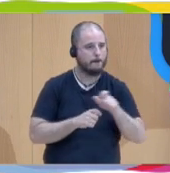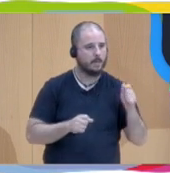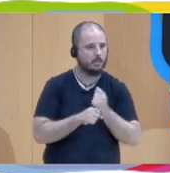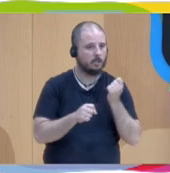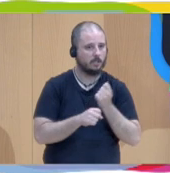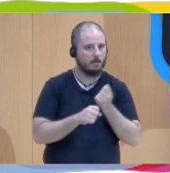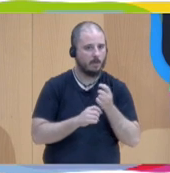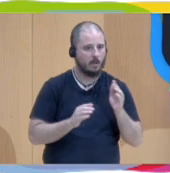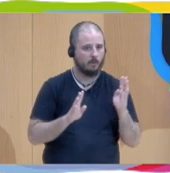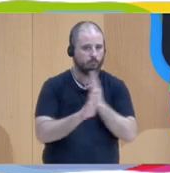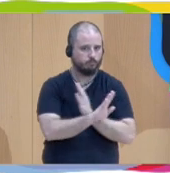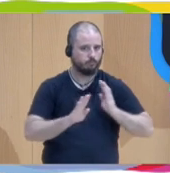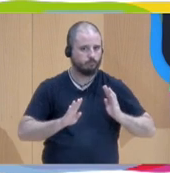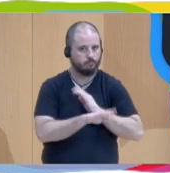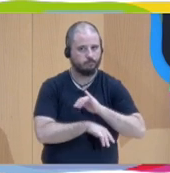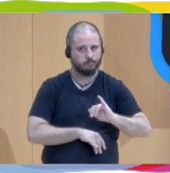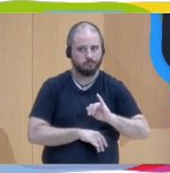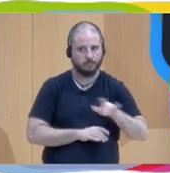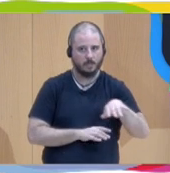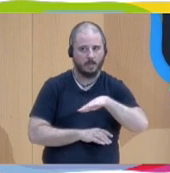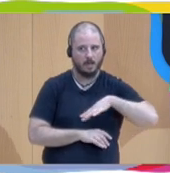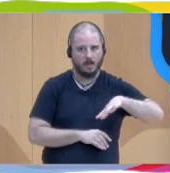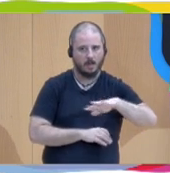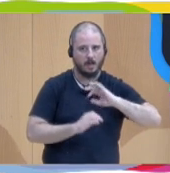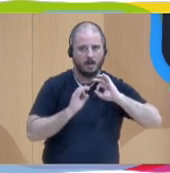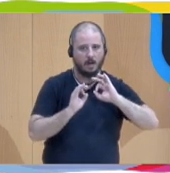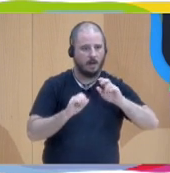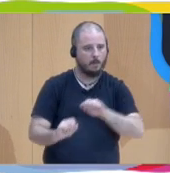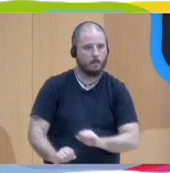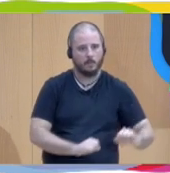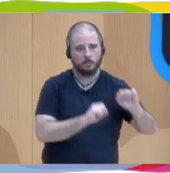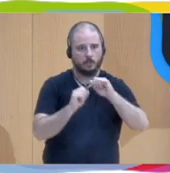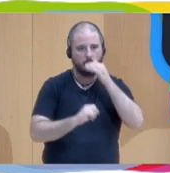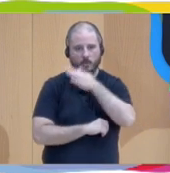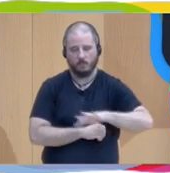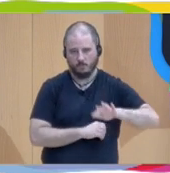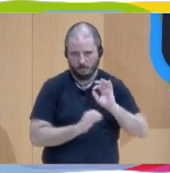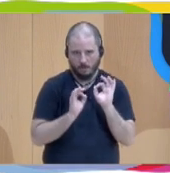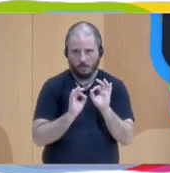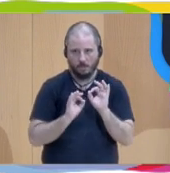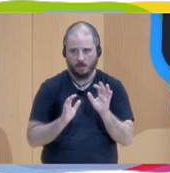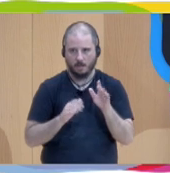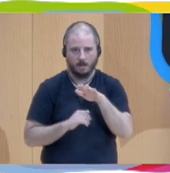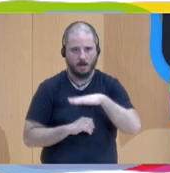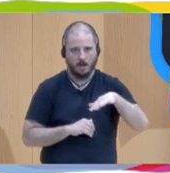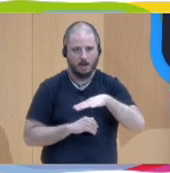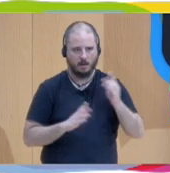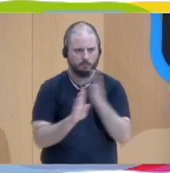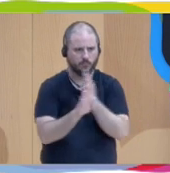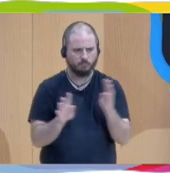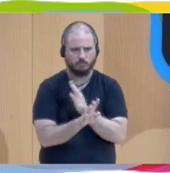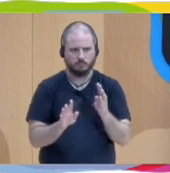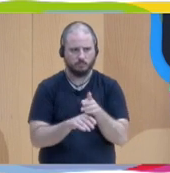el área de la protección de la infancia en particular, pero todavía en los servicios